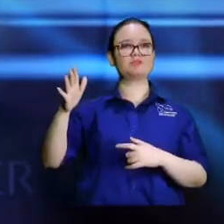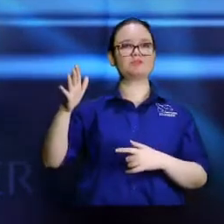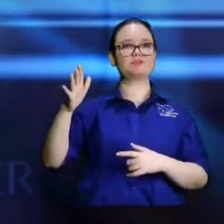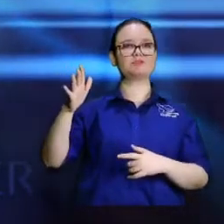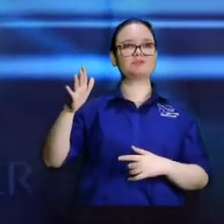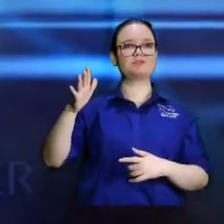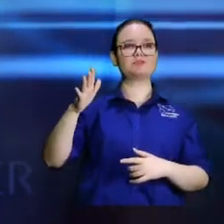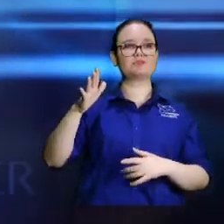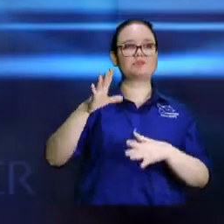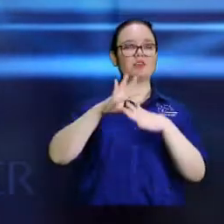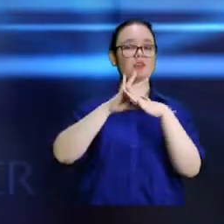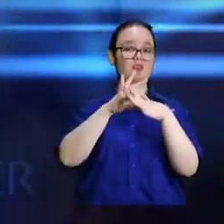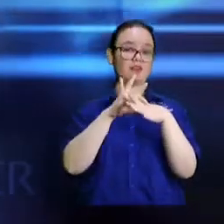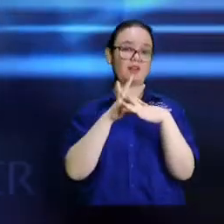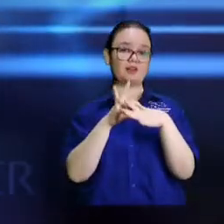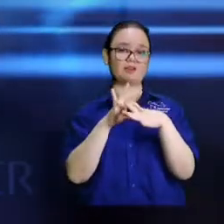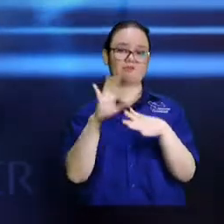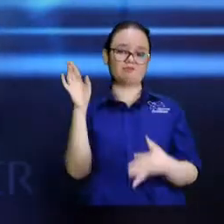Carne extraña.